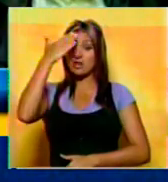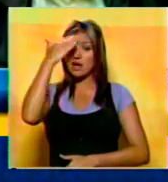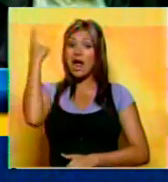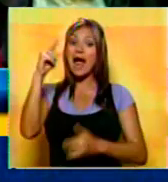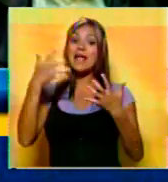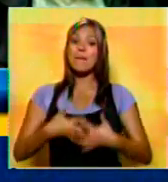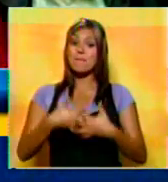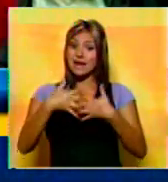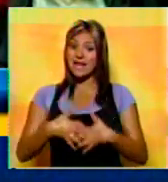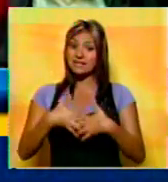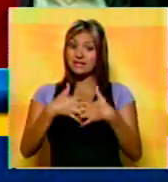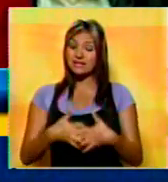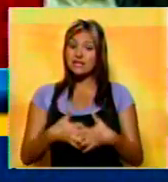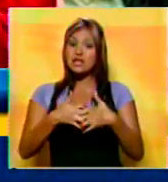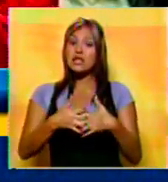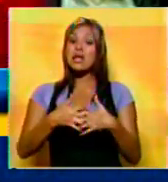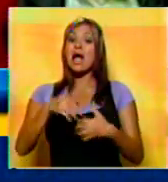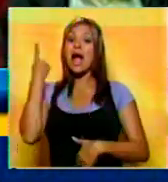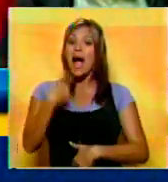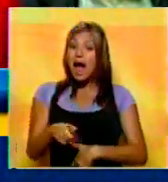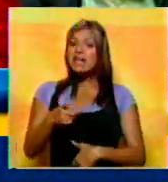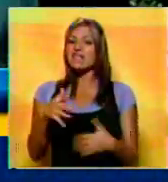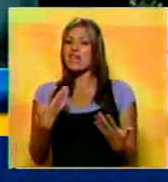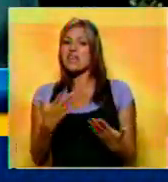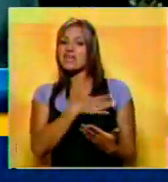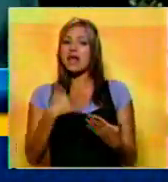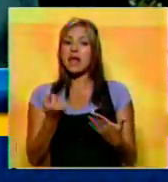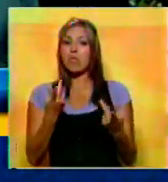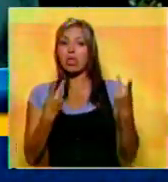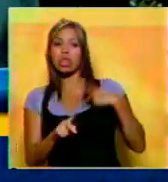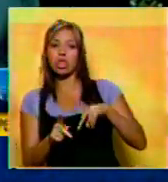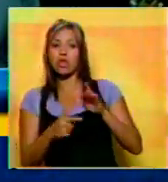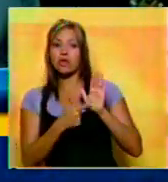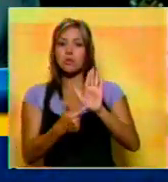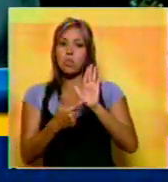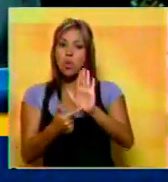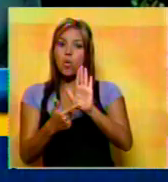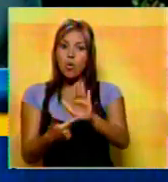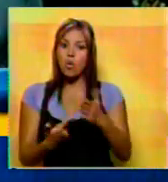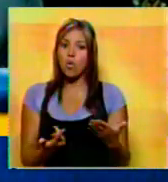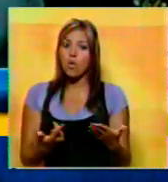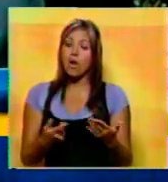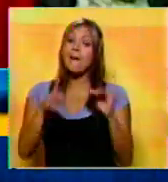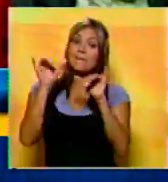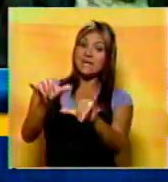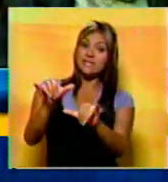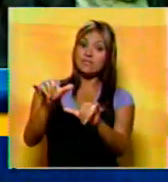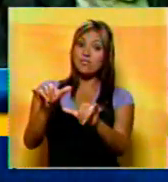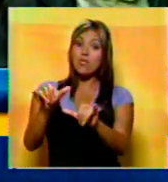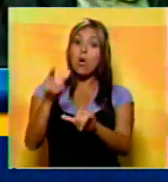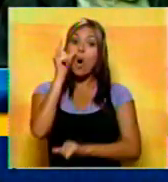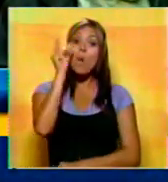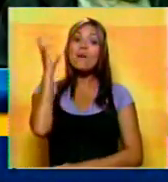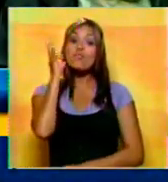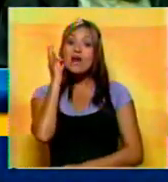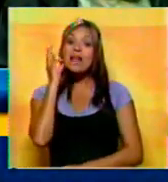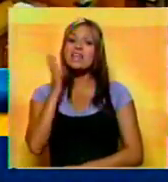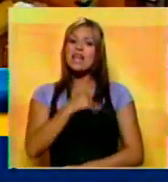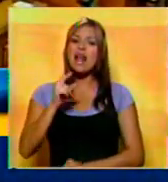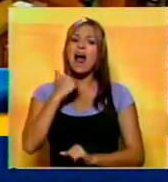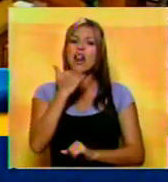empresas que tienen como fachada el modelaje y desde allí agarran hombres y mujeres para